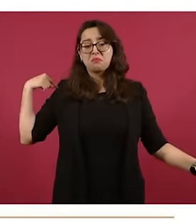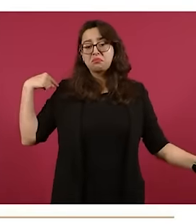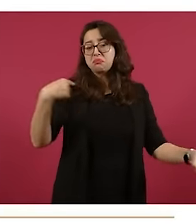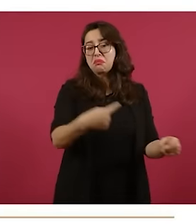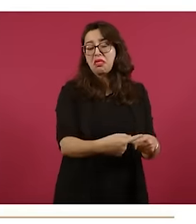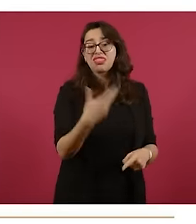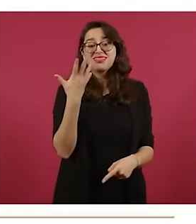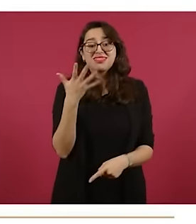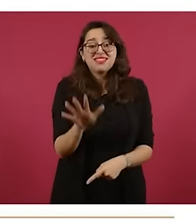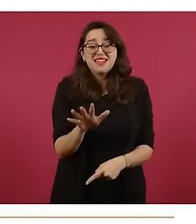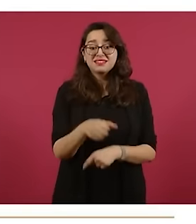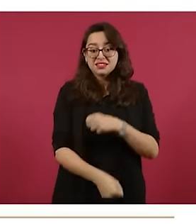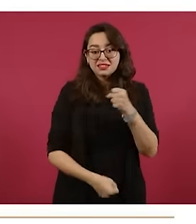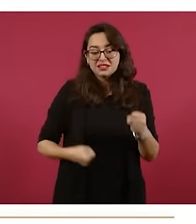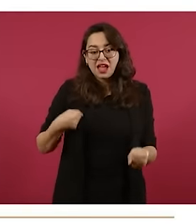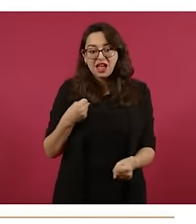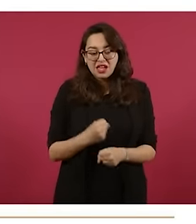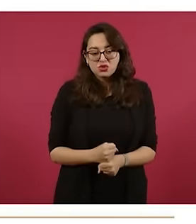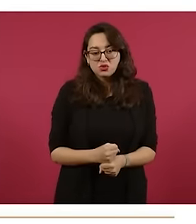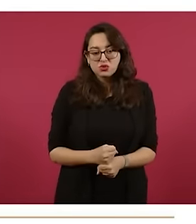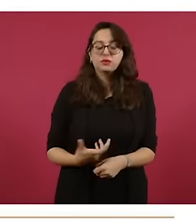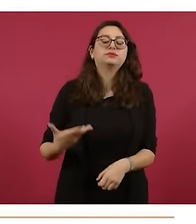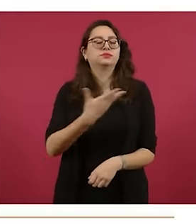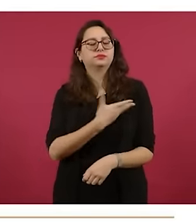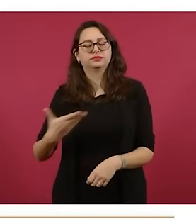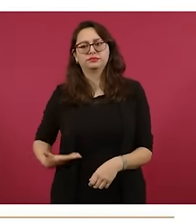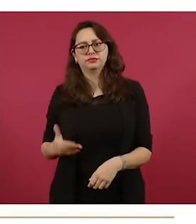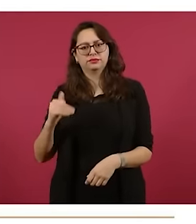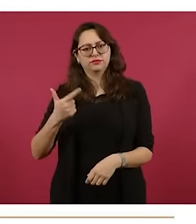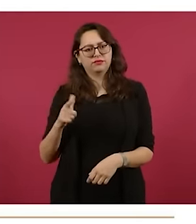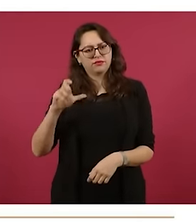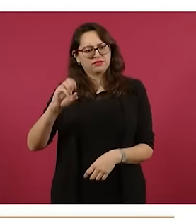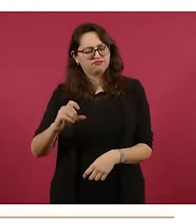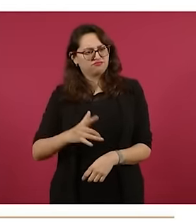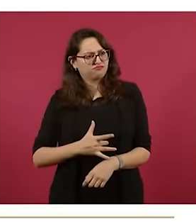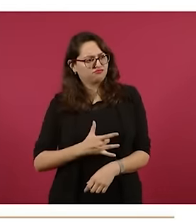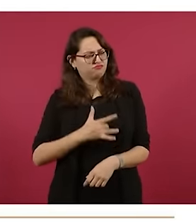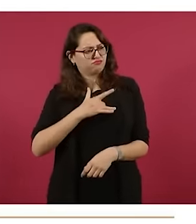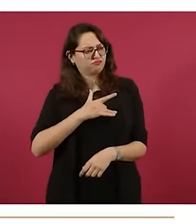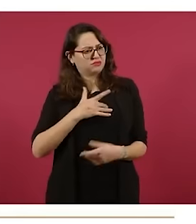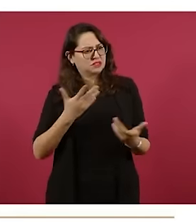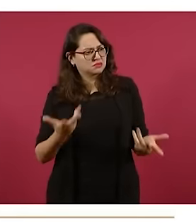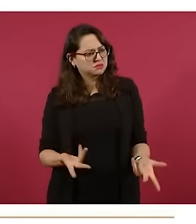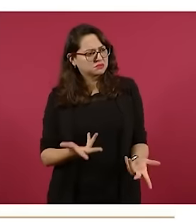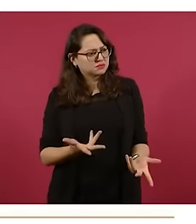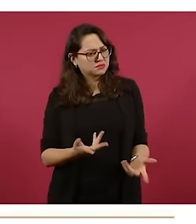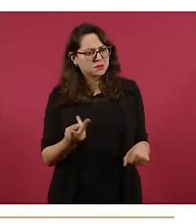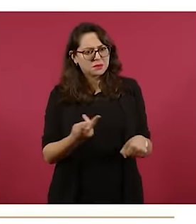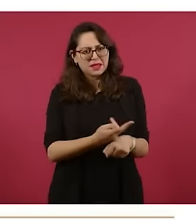Obrador se acercó a las comunidades de Acacico, de Macapulín y Palmarejo y se pudo